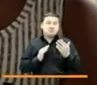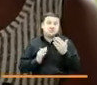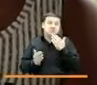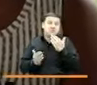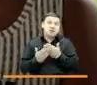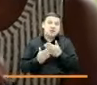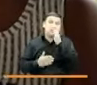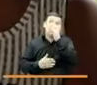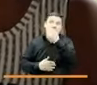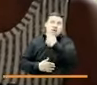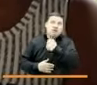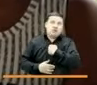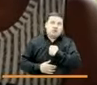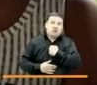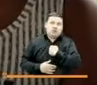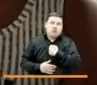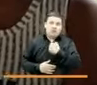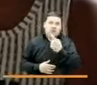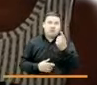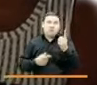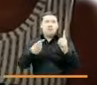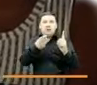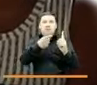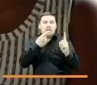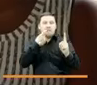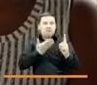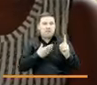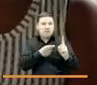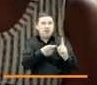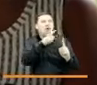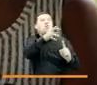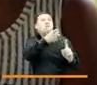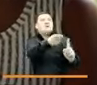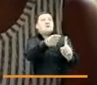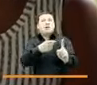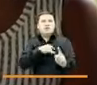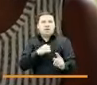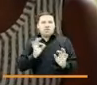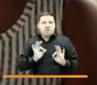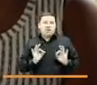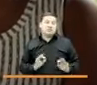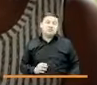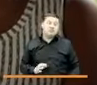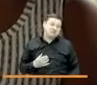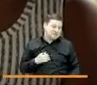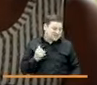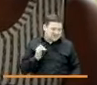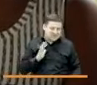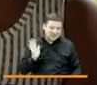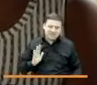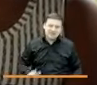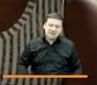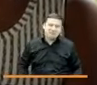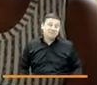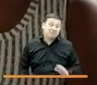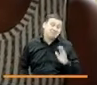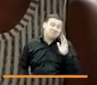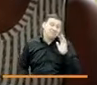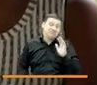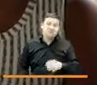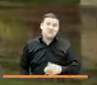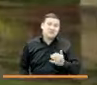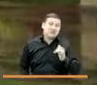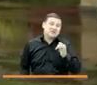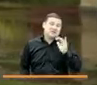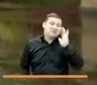no me mataron esa gente como mataban así en su bololo con ese poco de mujeres por ahí bueno yo decía bueno ya pero bueno después de eso ya